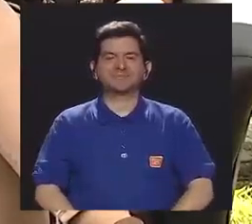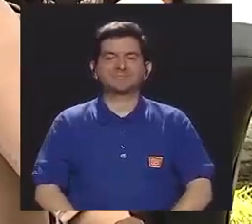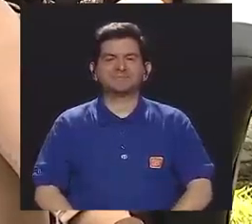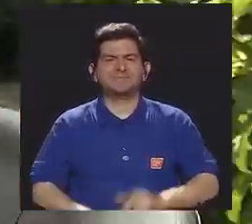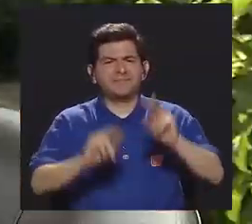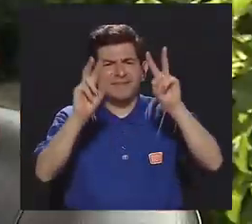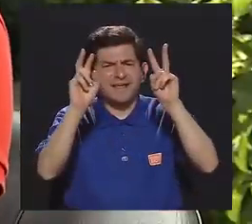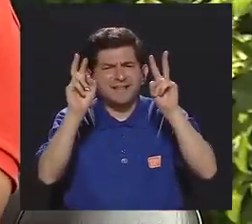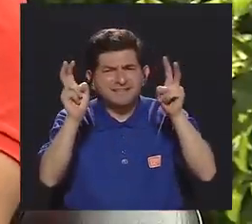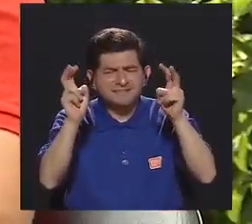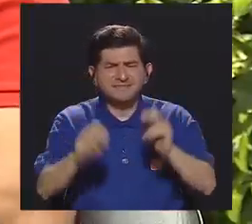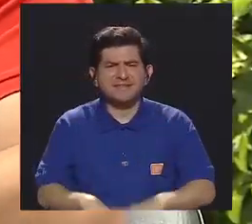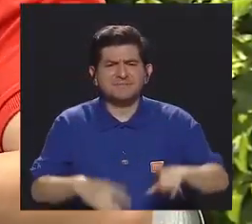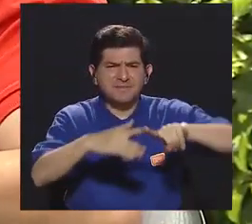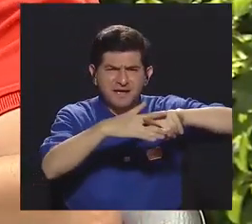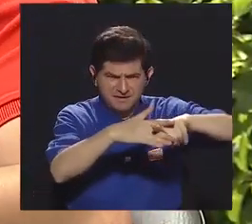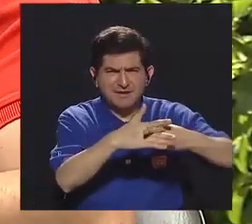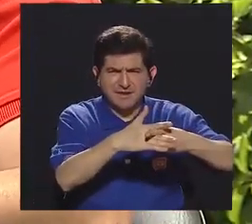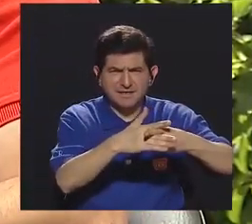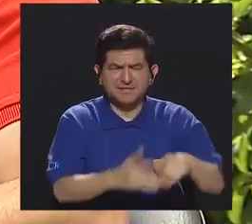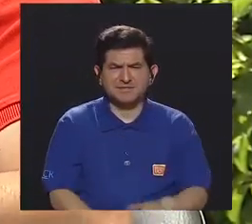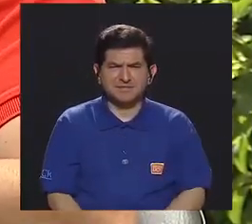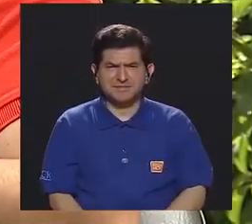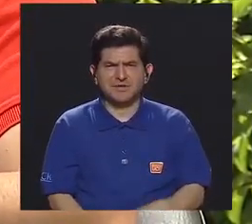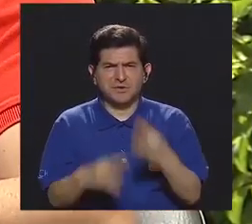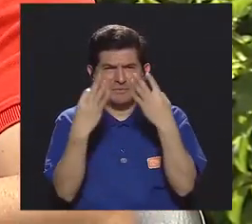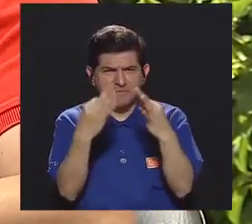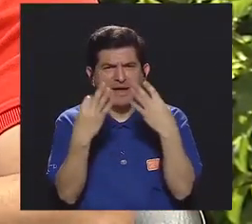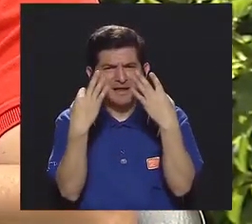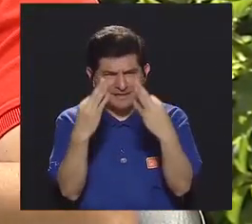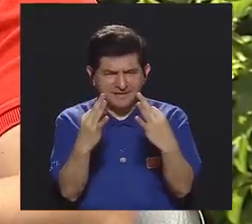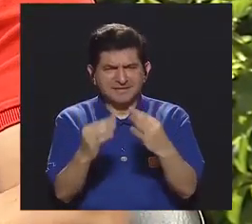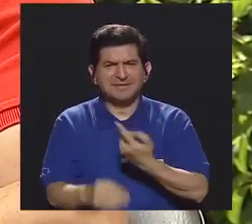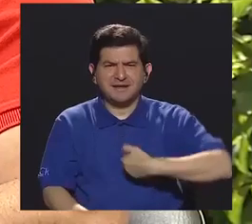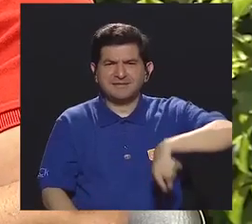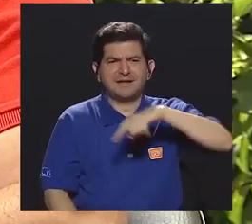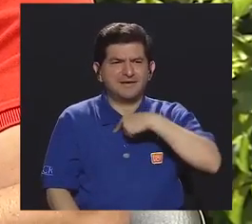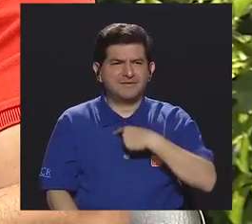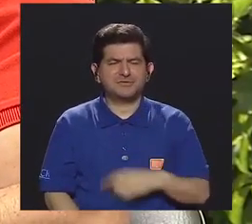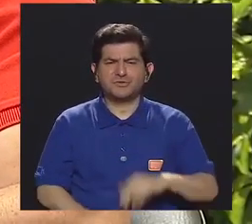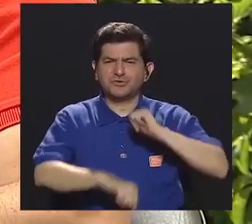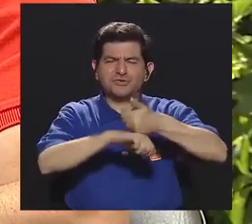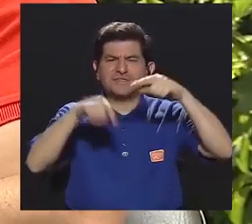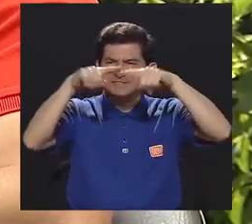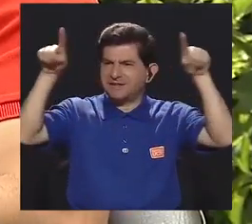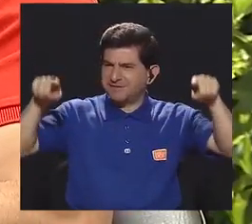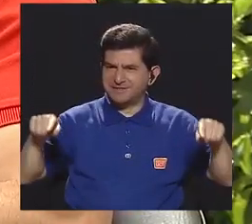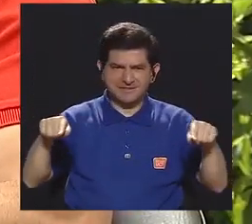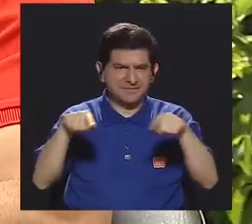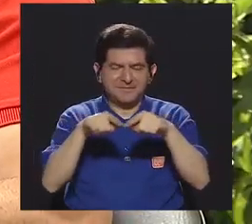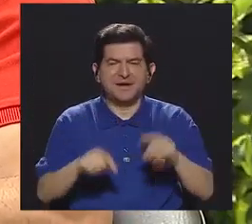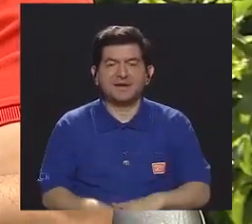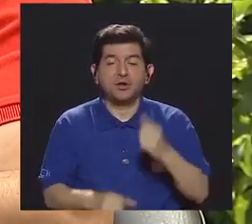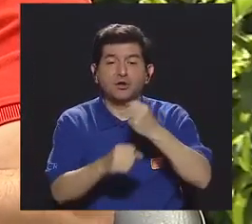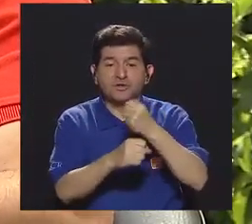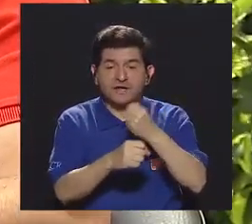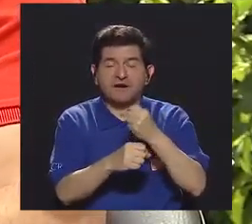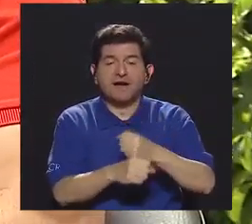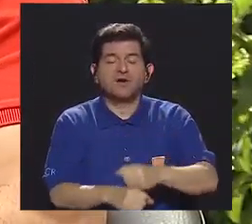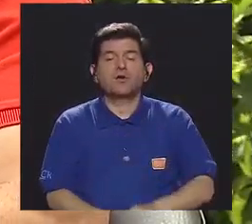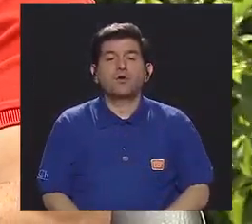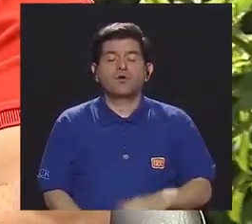Buenas, muchísimas gracias. Bueno, el tema nace, a ver si vamos dándole como un marco de un